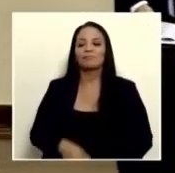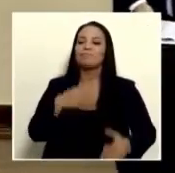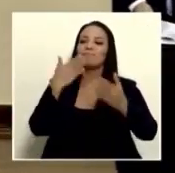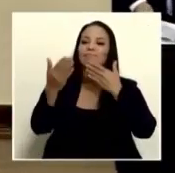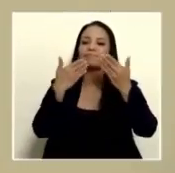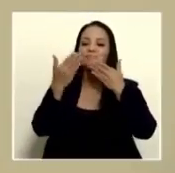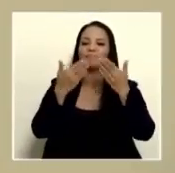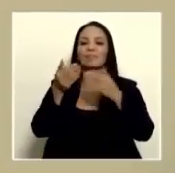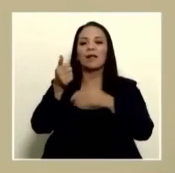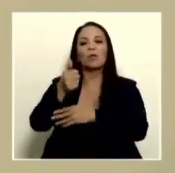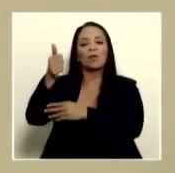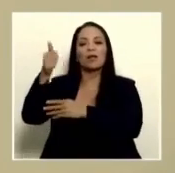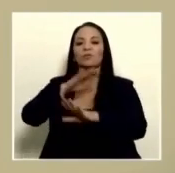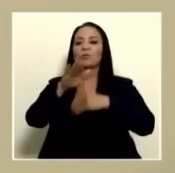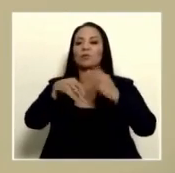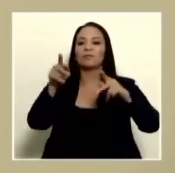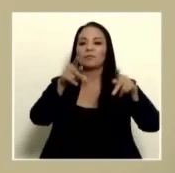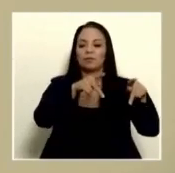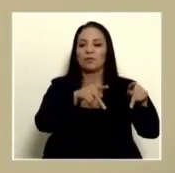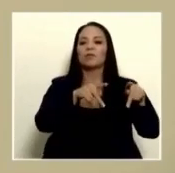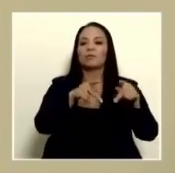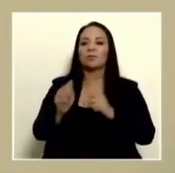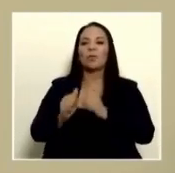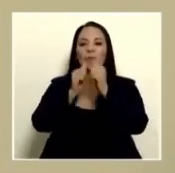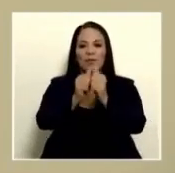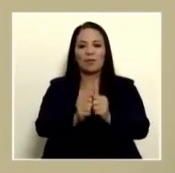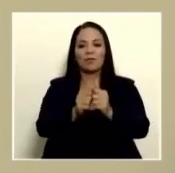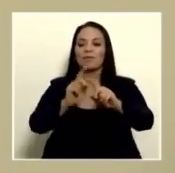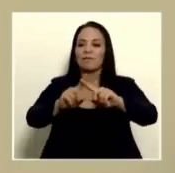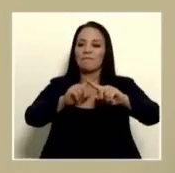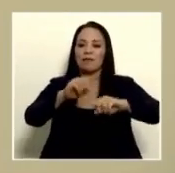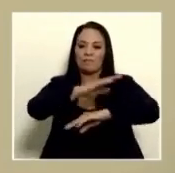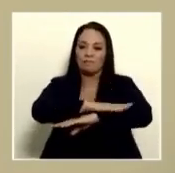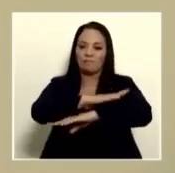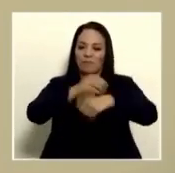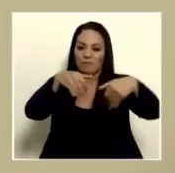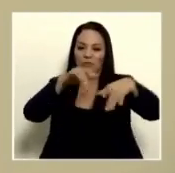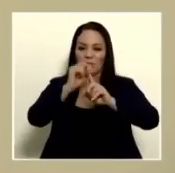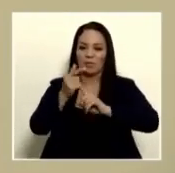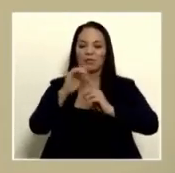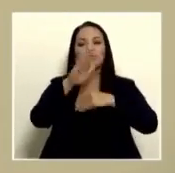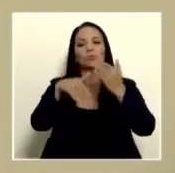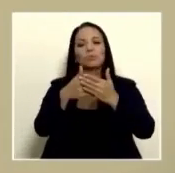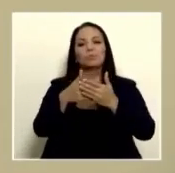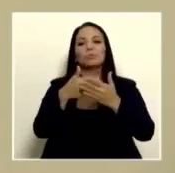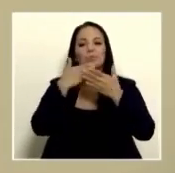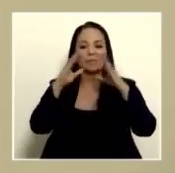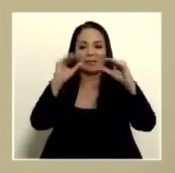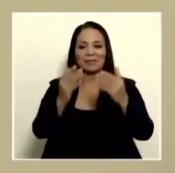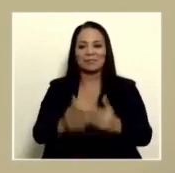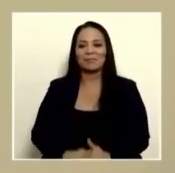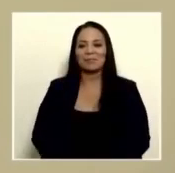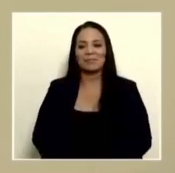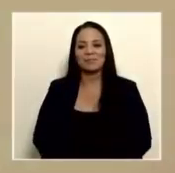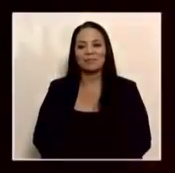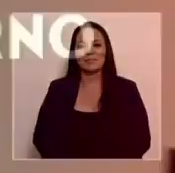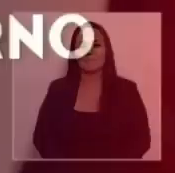agradecemos a los jerarcas y a todas las personas que nos acompañaron por las diferentes plataformas que tengan una linda tarde